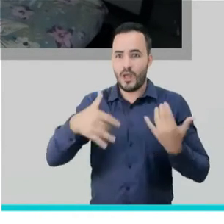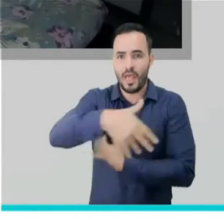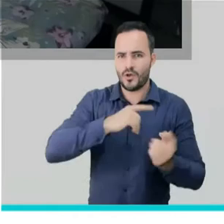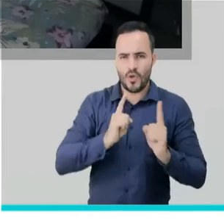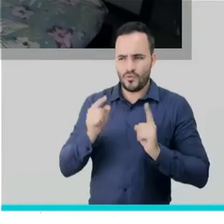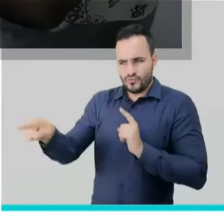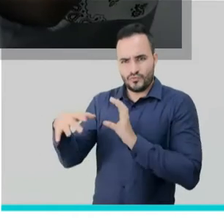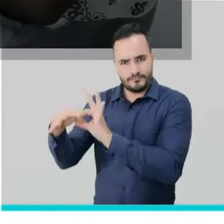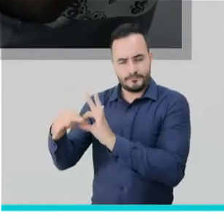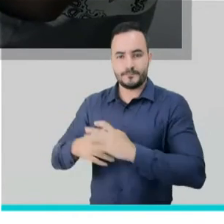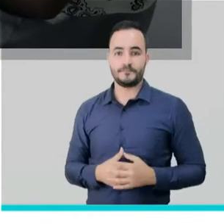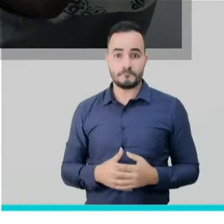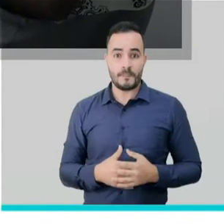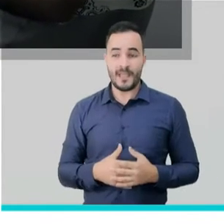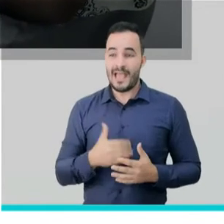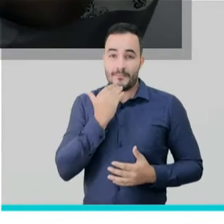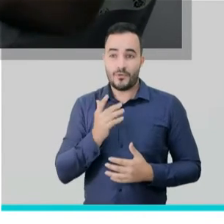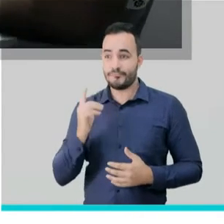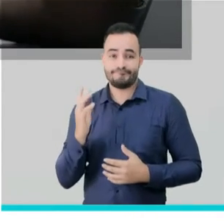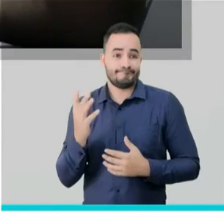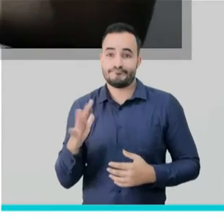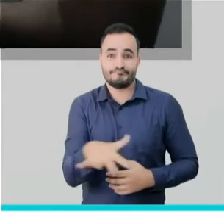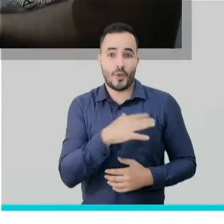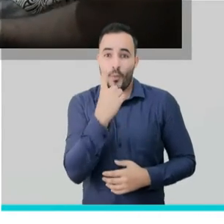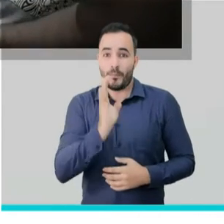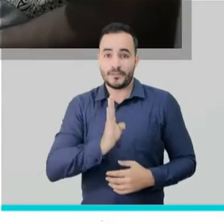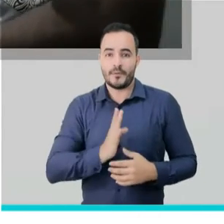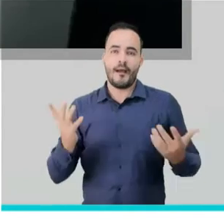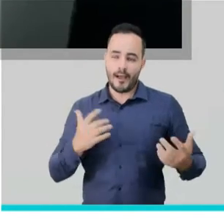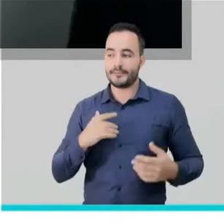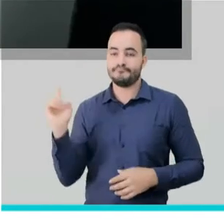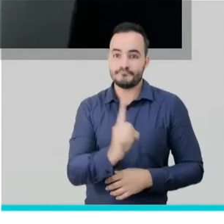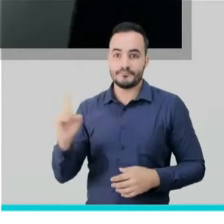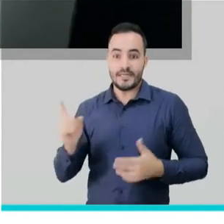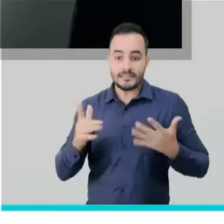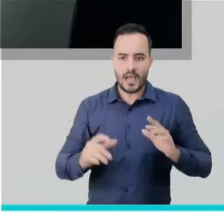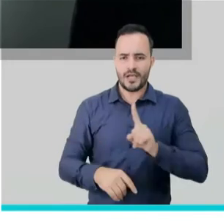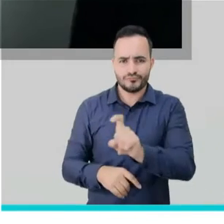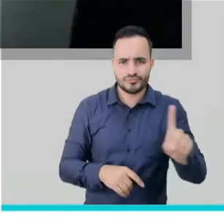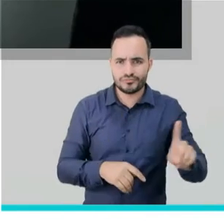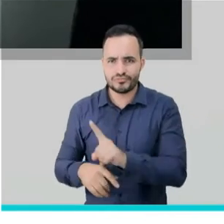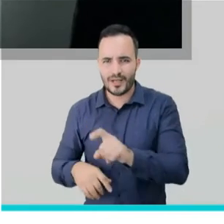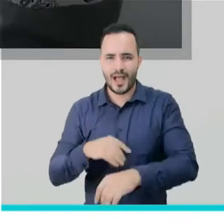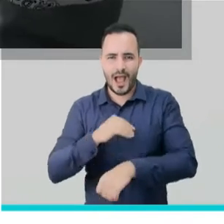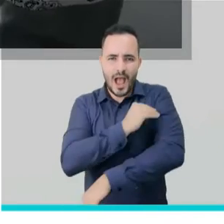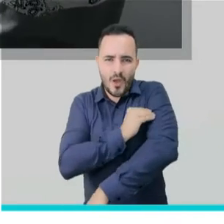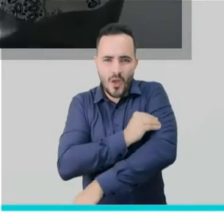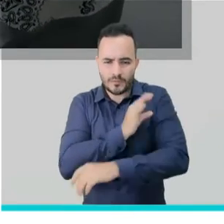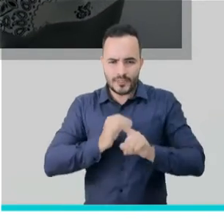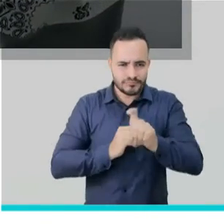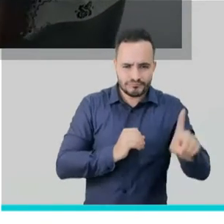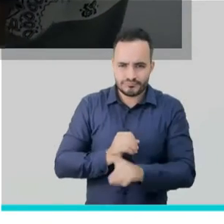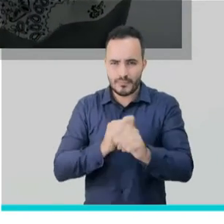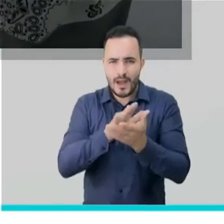habitación, esta persona que está infectada, luego de utilizar el baño, debe con alcoholcito al 70 limpiar todo lo que